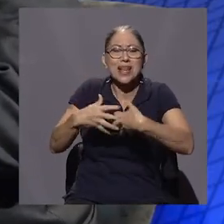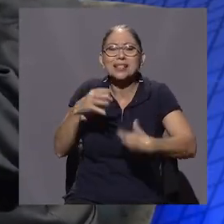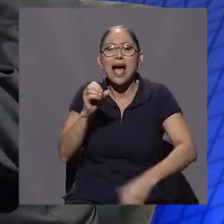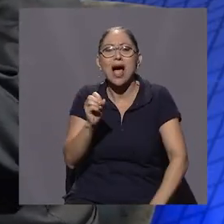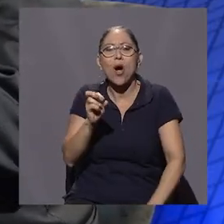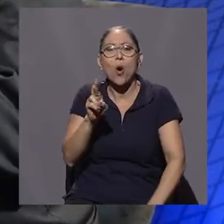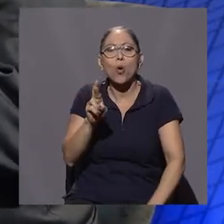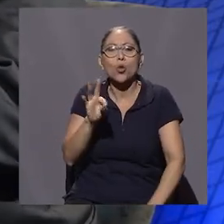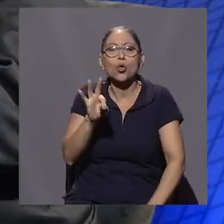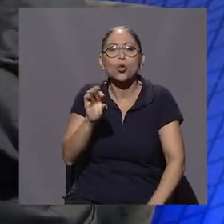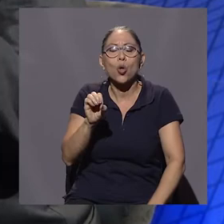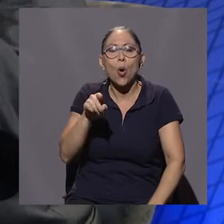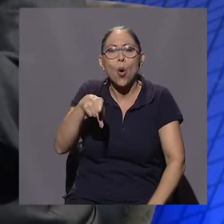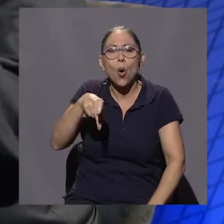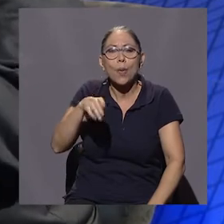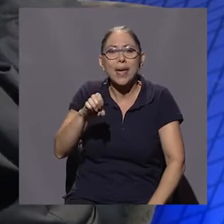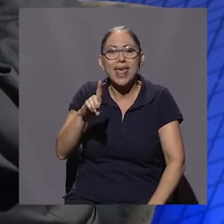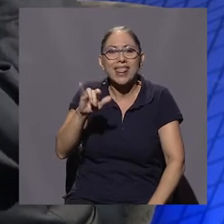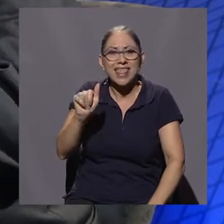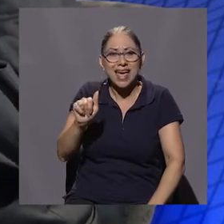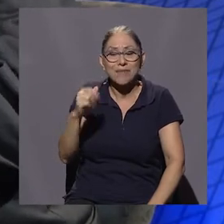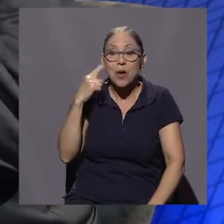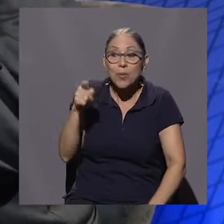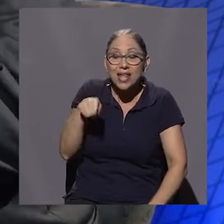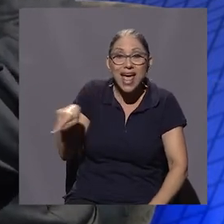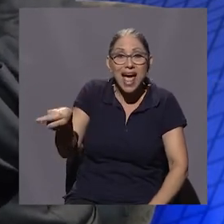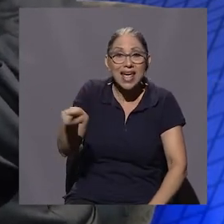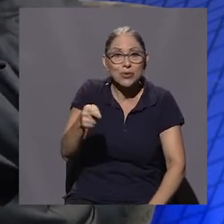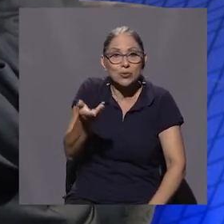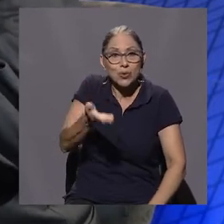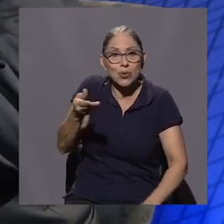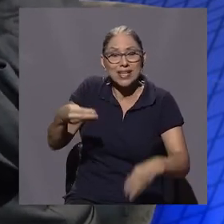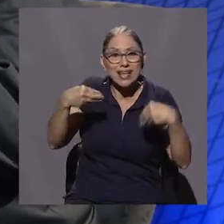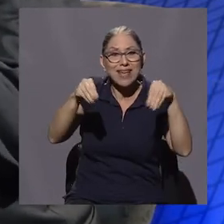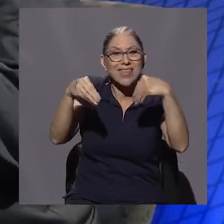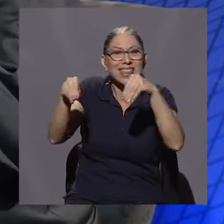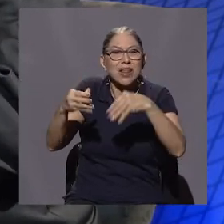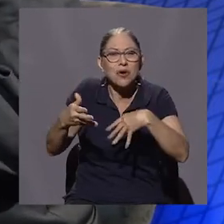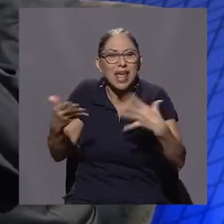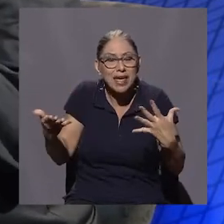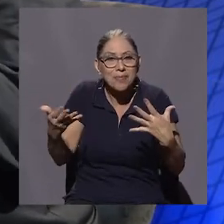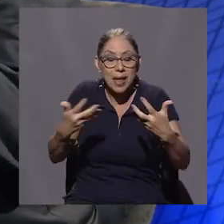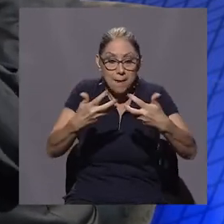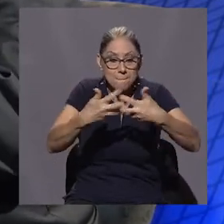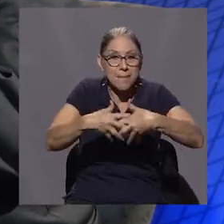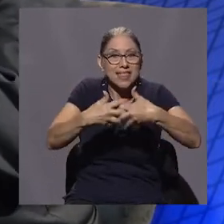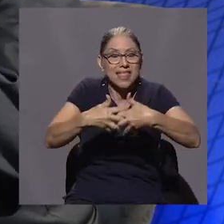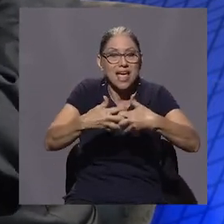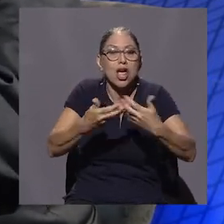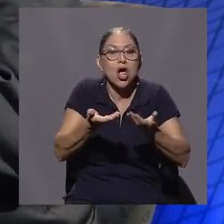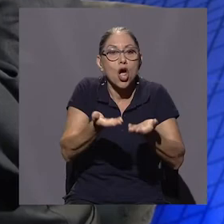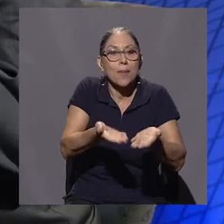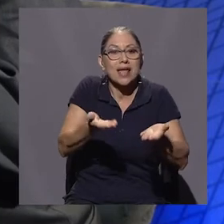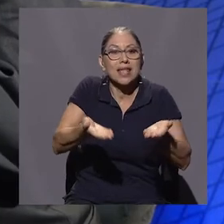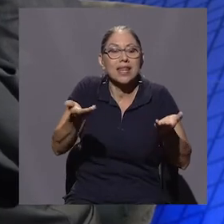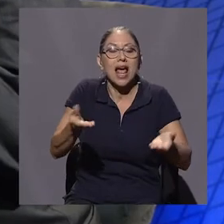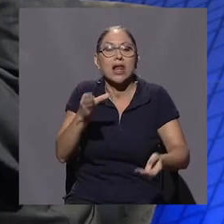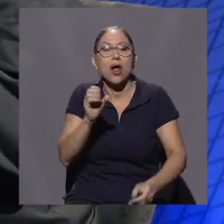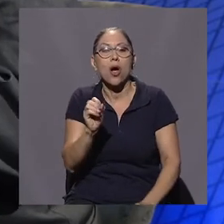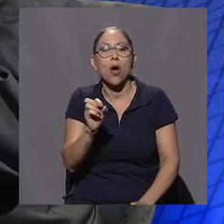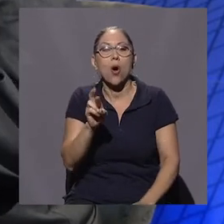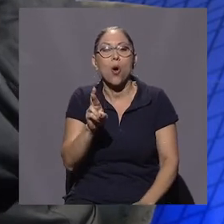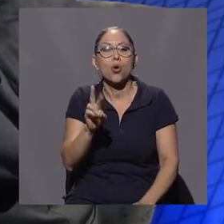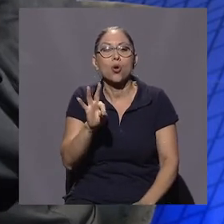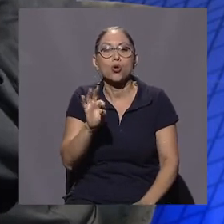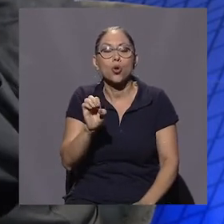empresa ortopedia, porque entre las cosas que le vendieron fue material ortopédico que